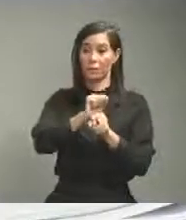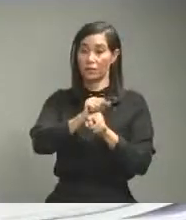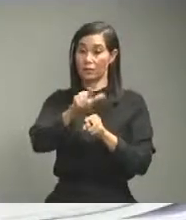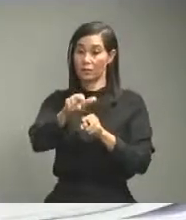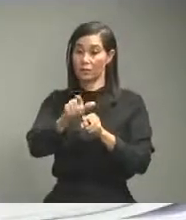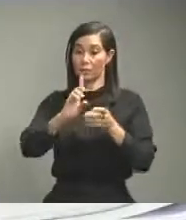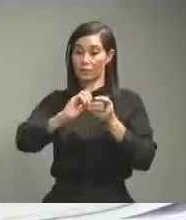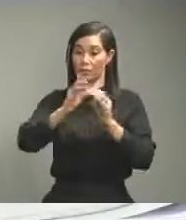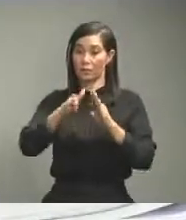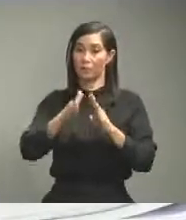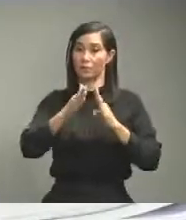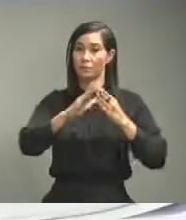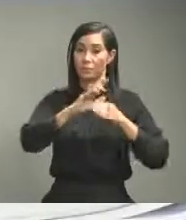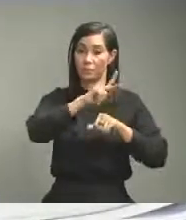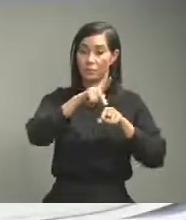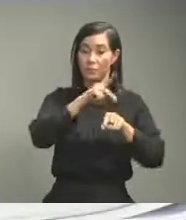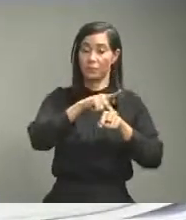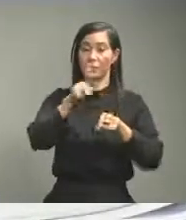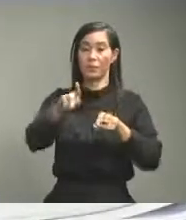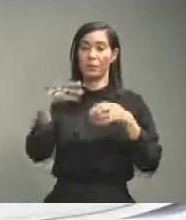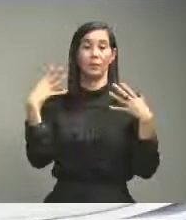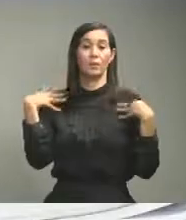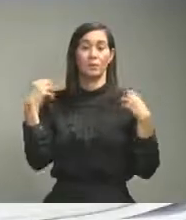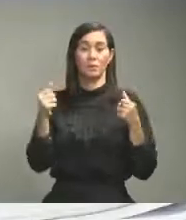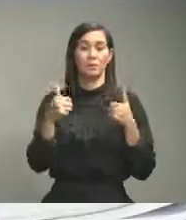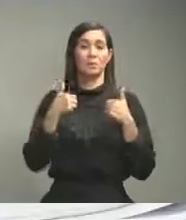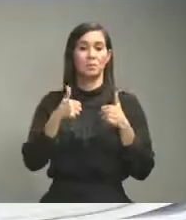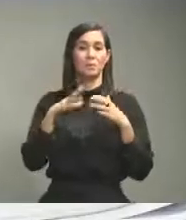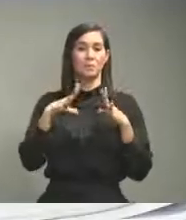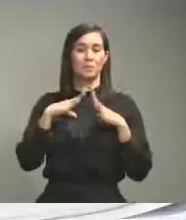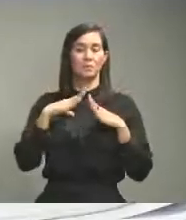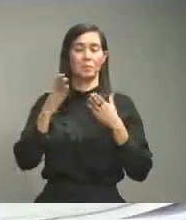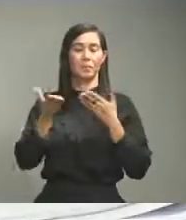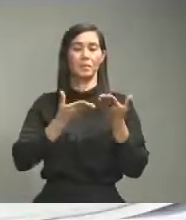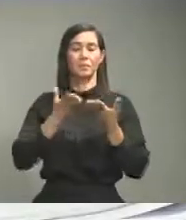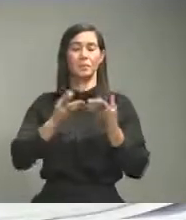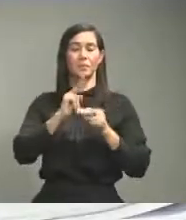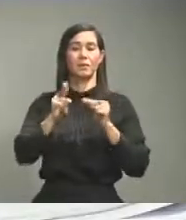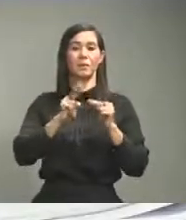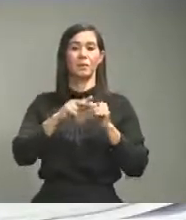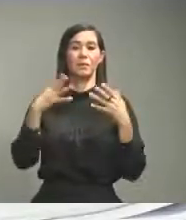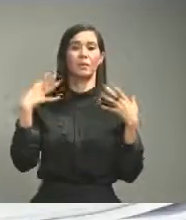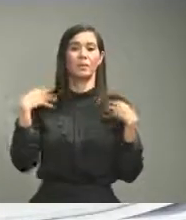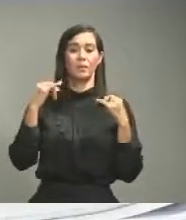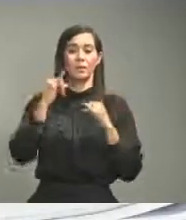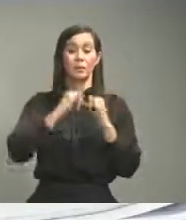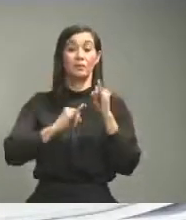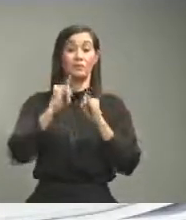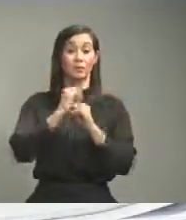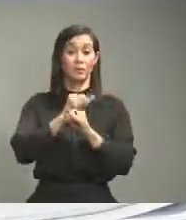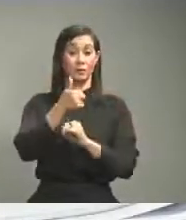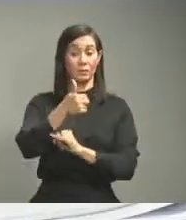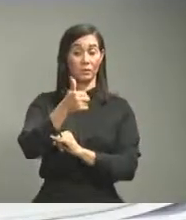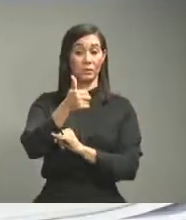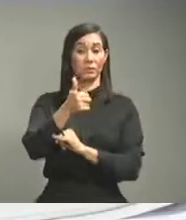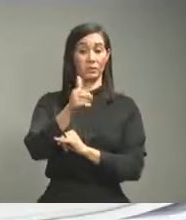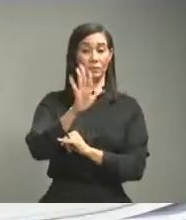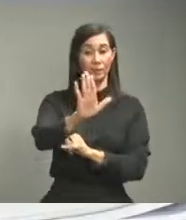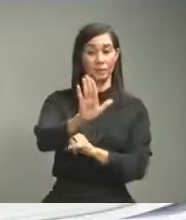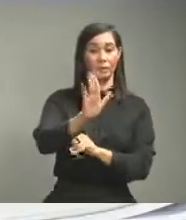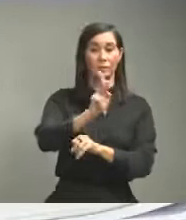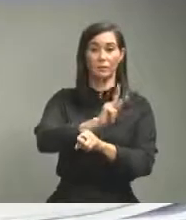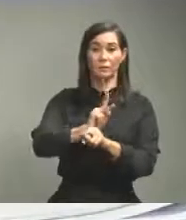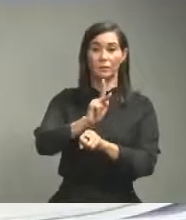de la Dirección Provincial de Salud y del Servicio Nacional de Salud y sus instituciones en la provincia